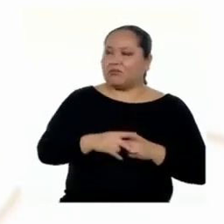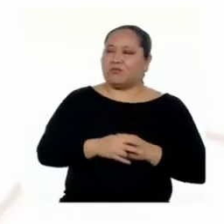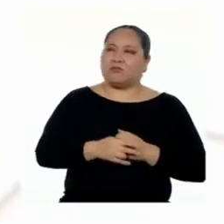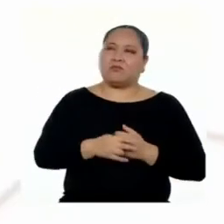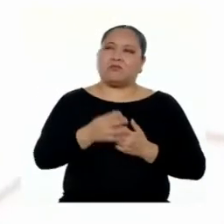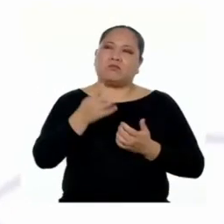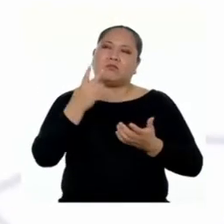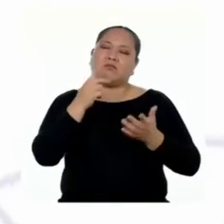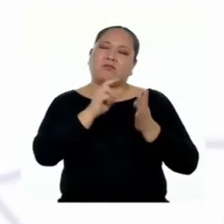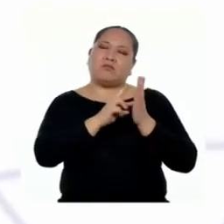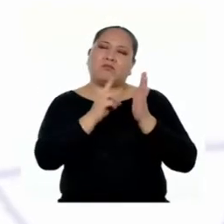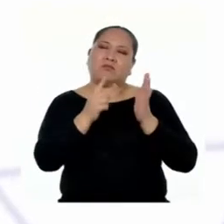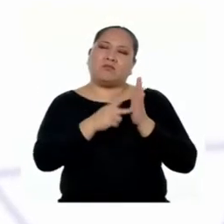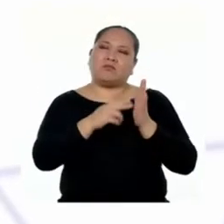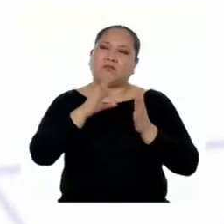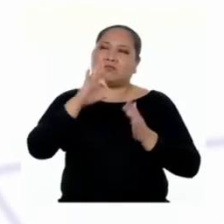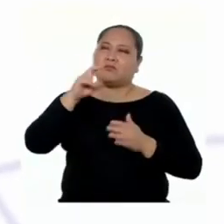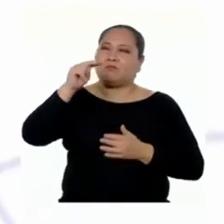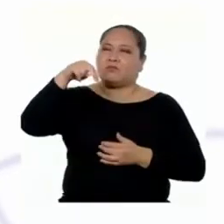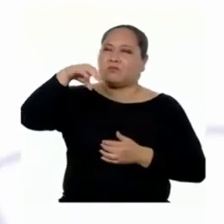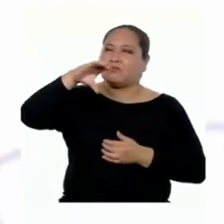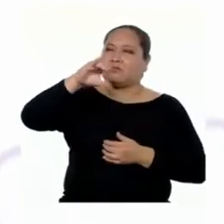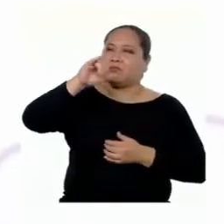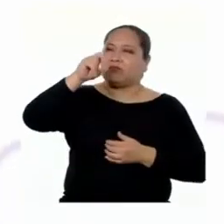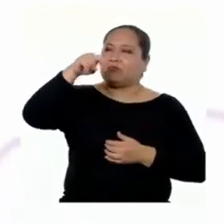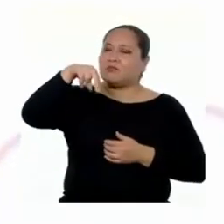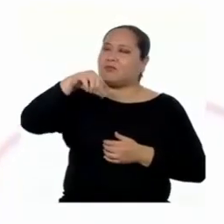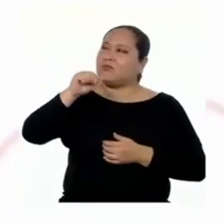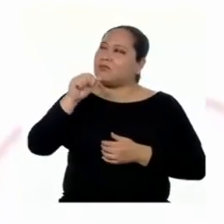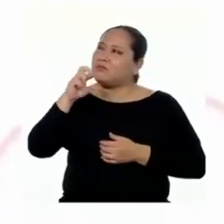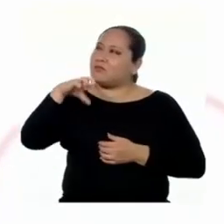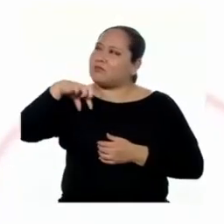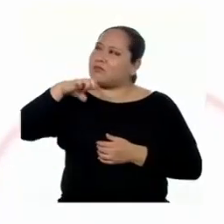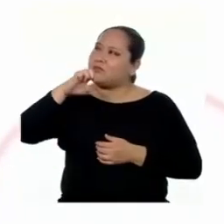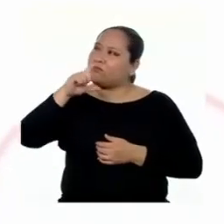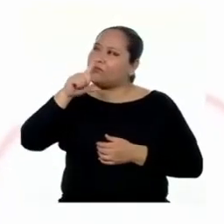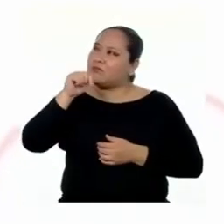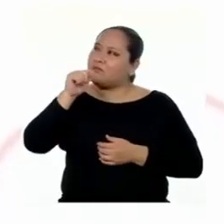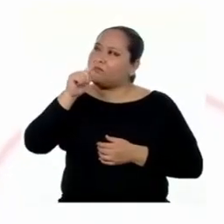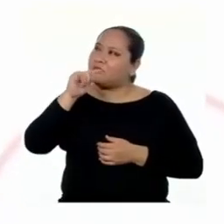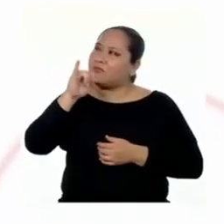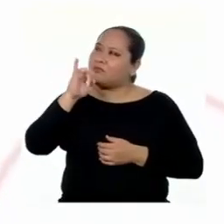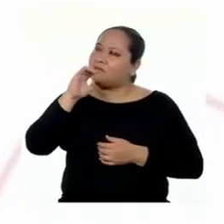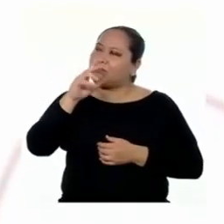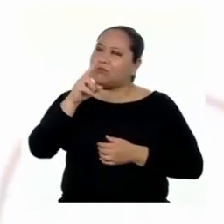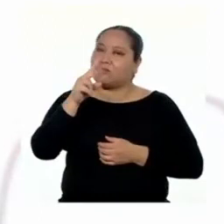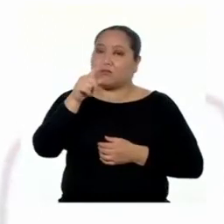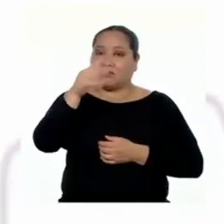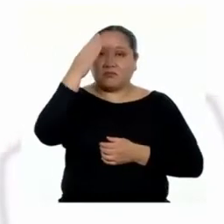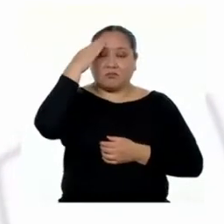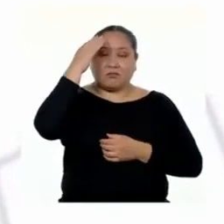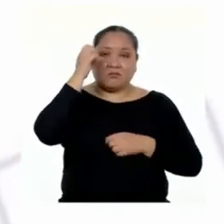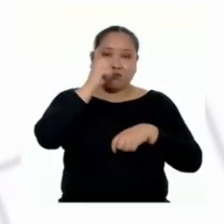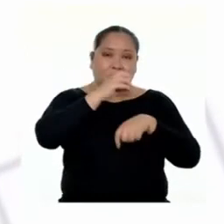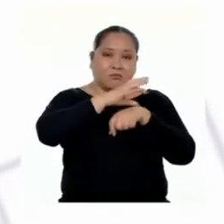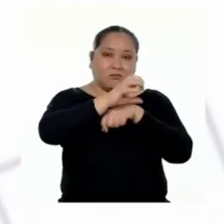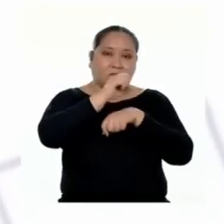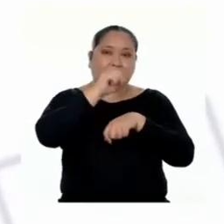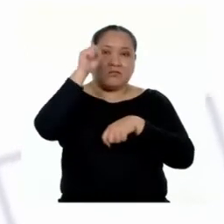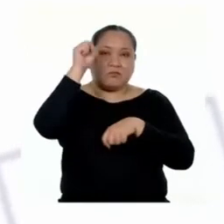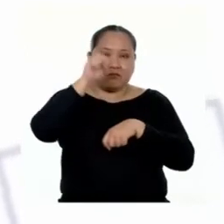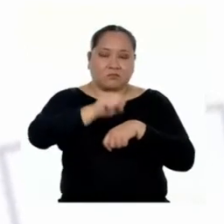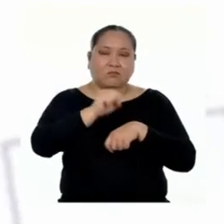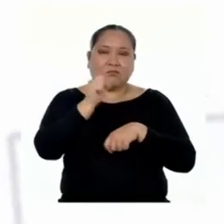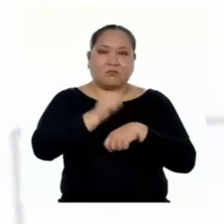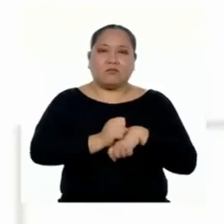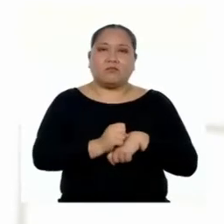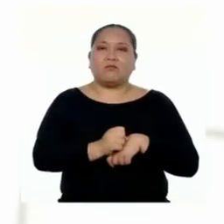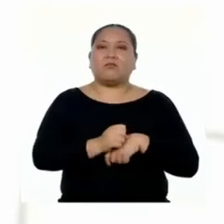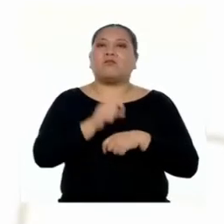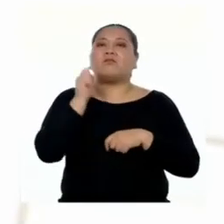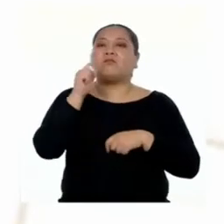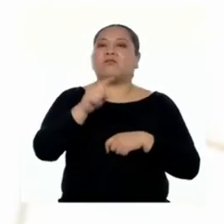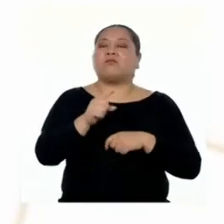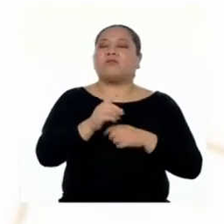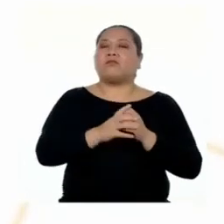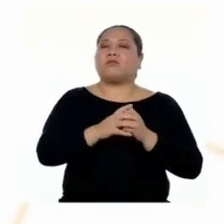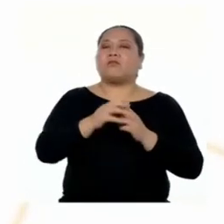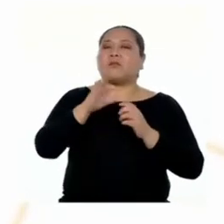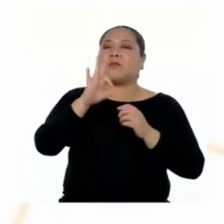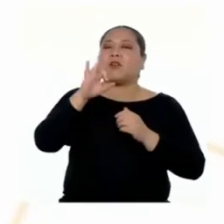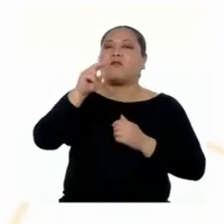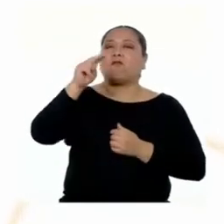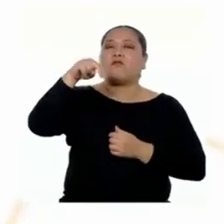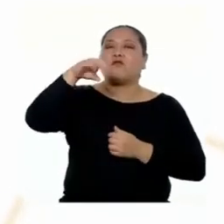¿Qué era eso de la función apelativa? Sabremos que nuestras recomendaciones sí cumplen una función apelativa